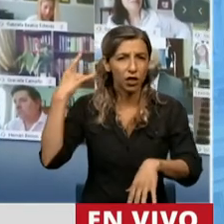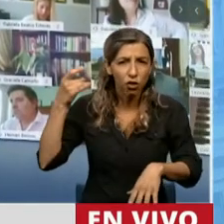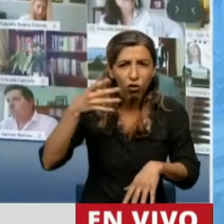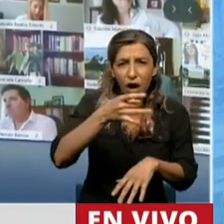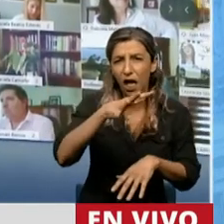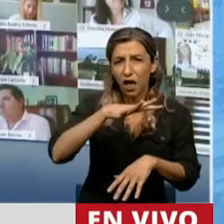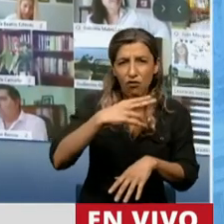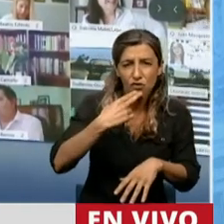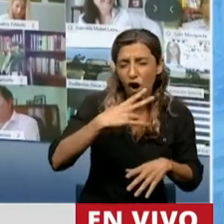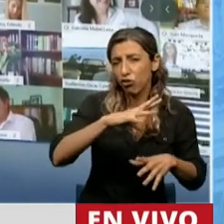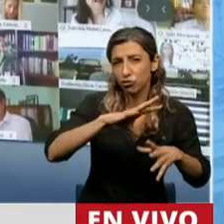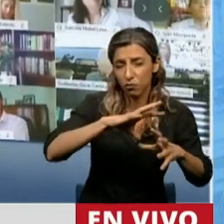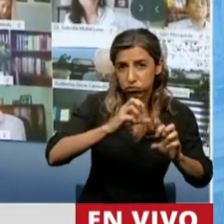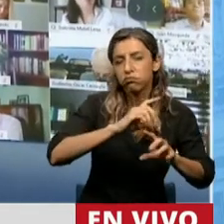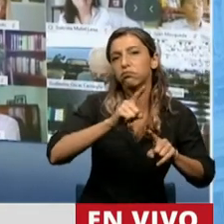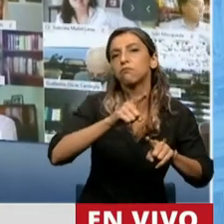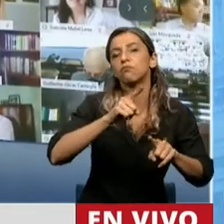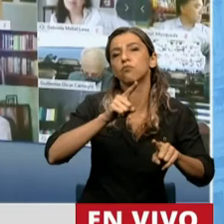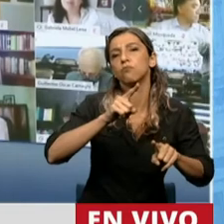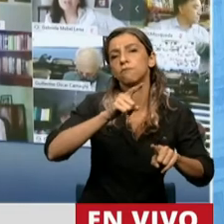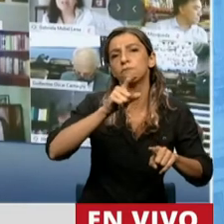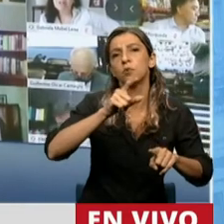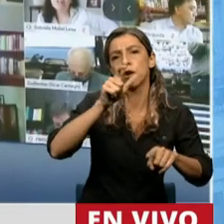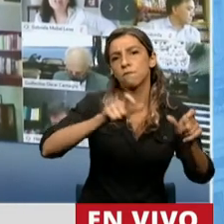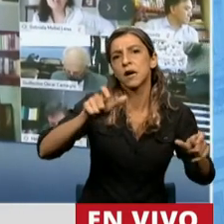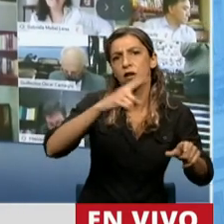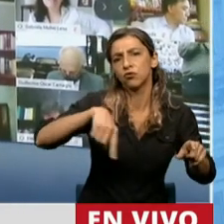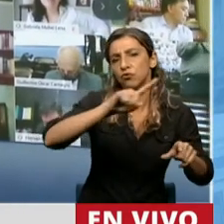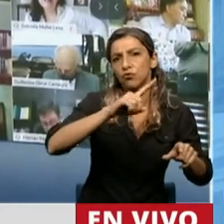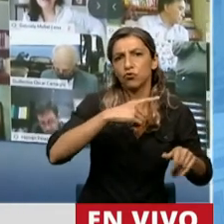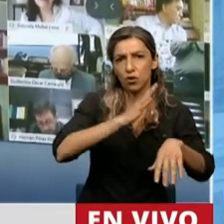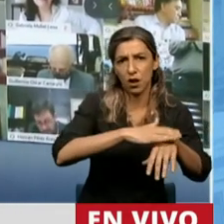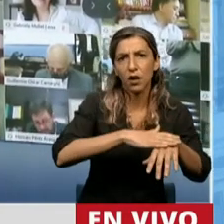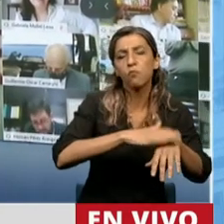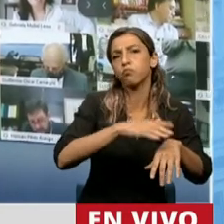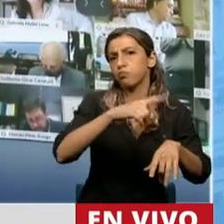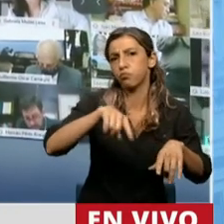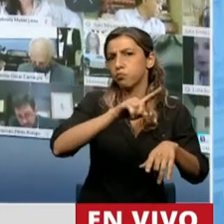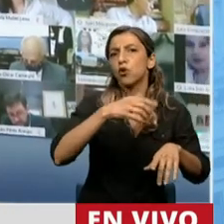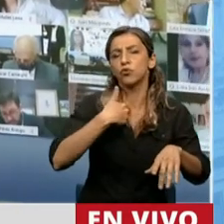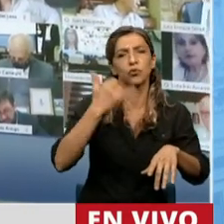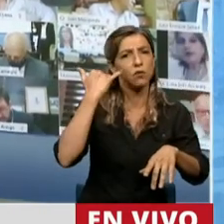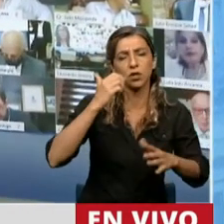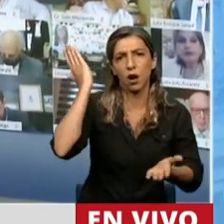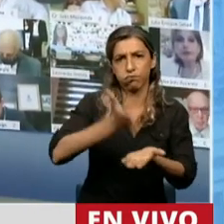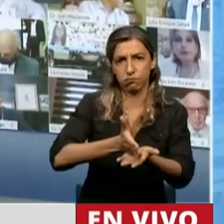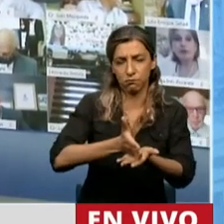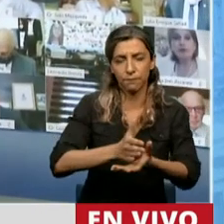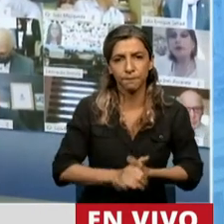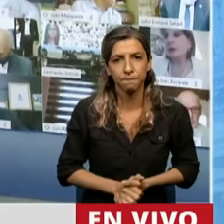y que junto con tantos familiares de este flagelo que sufrió la Argentina,